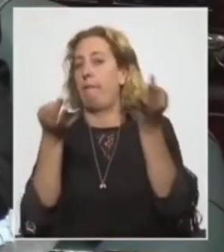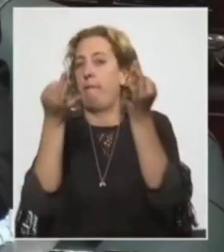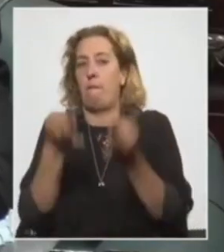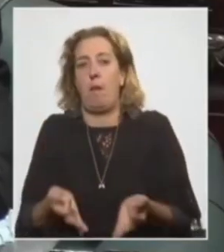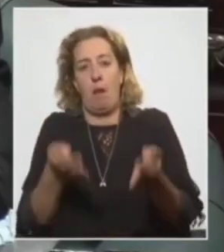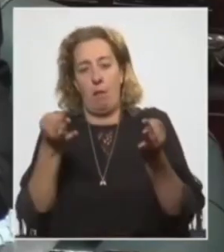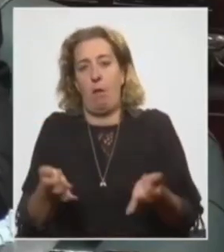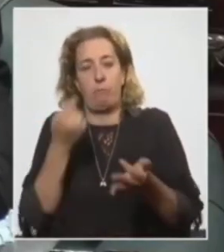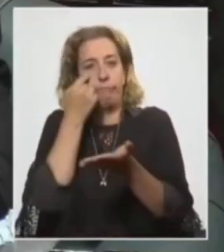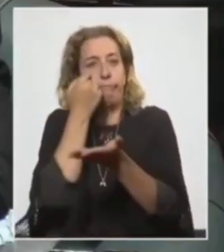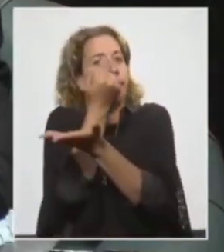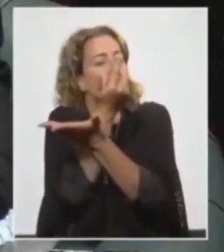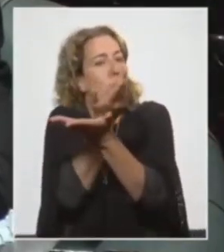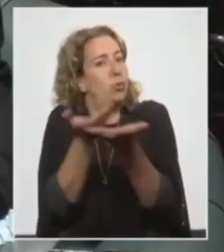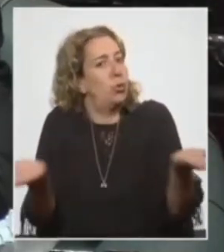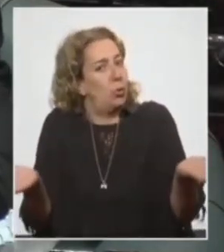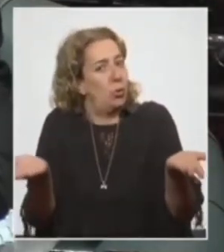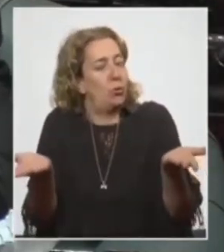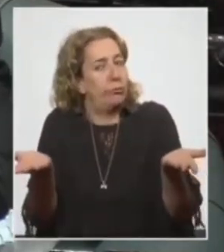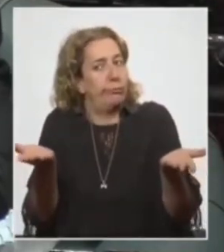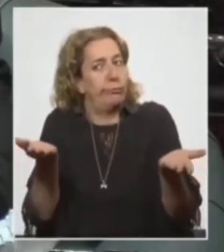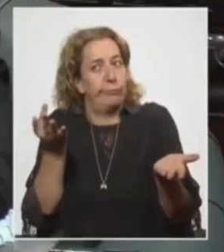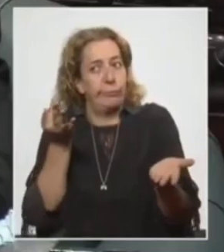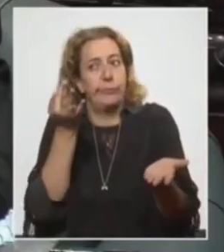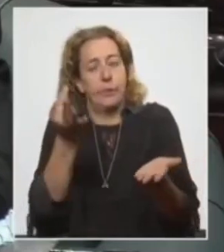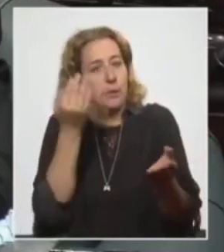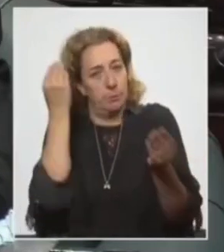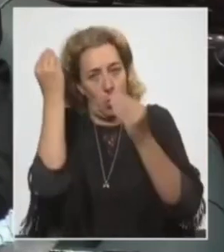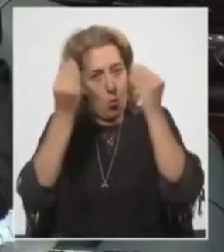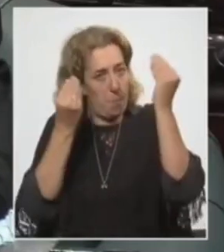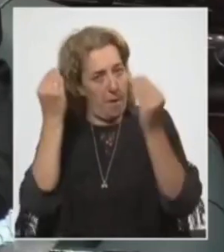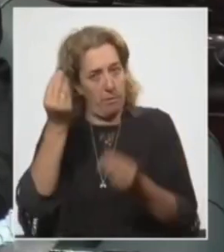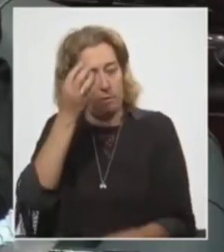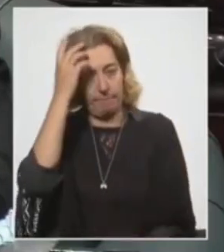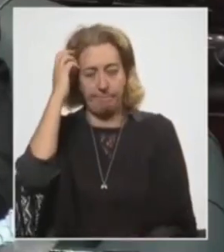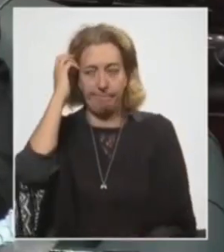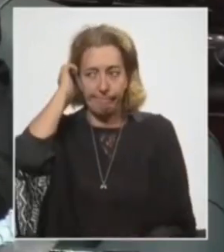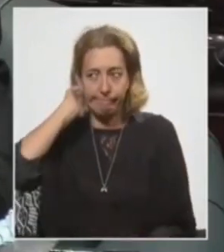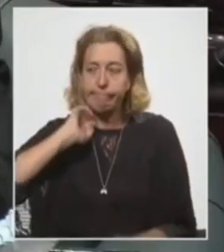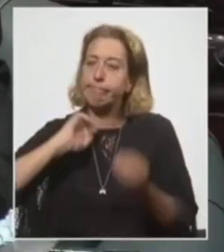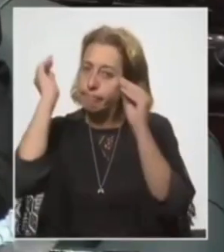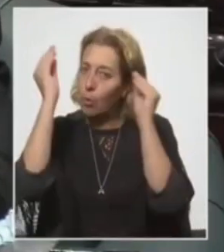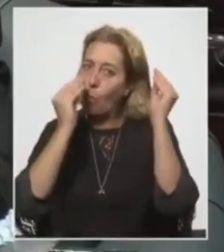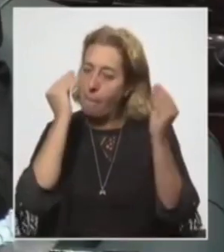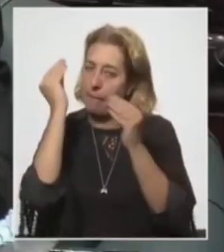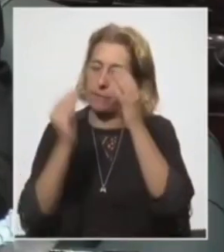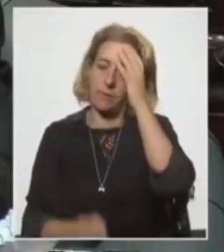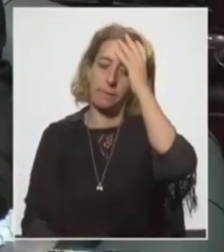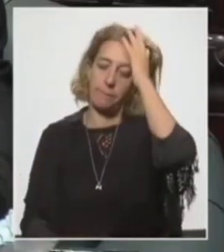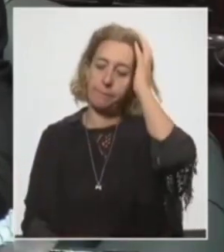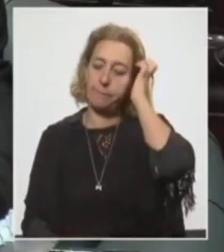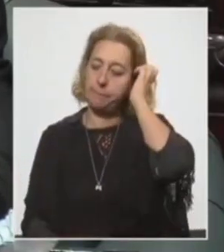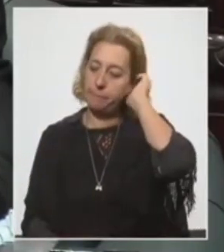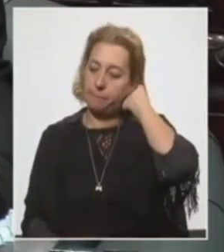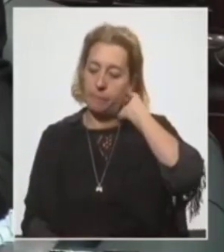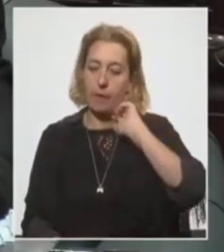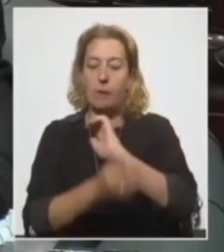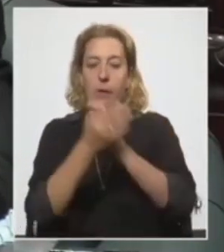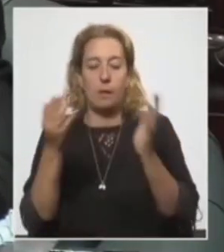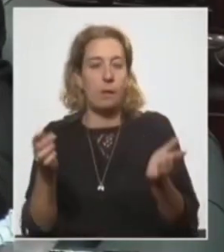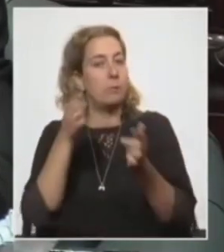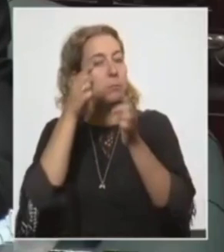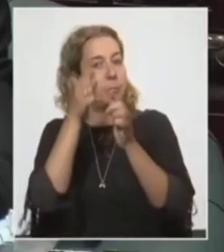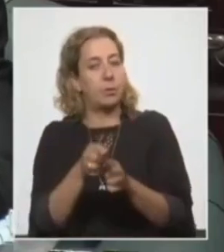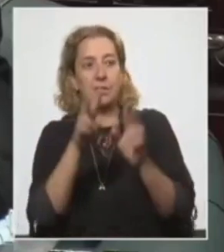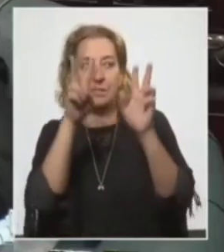trazó un panorama muy preocupante, muy preocupante. Y justamente en base a